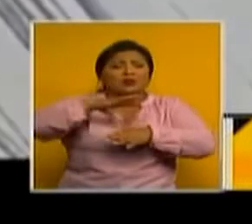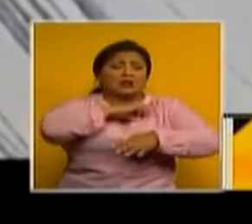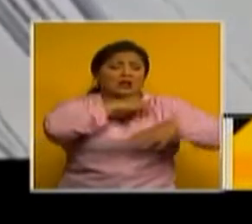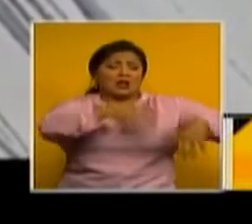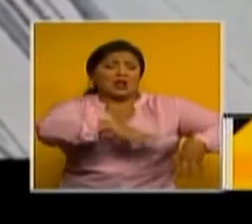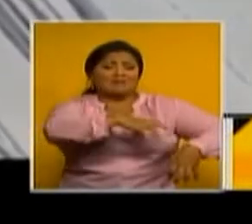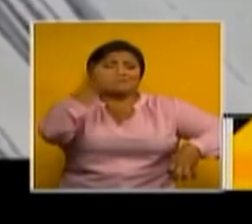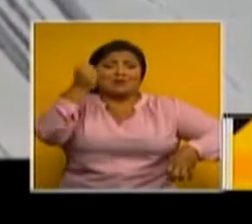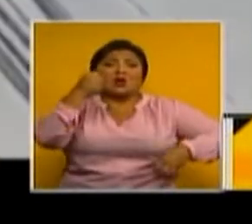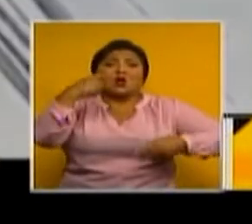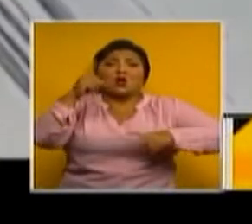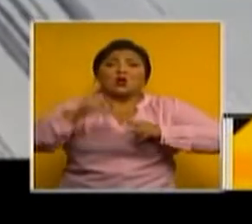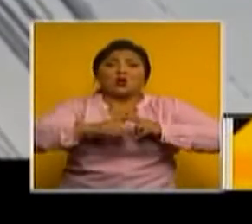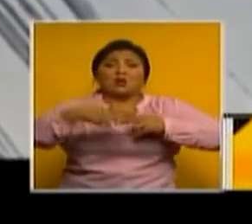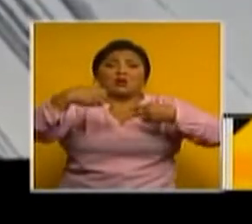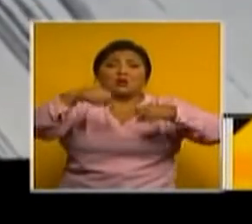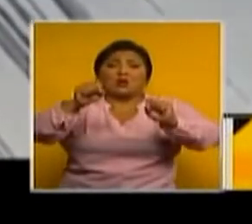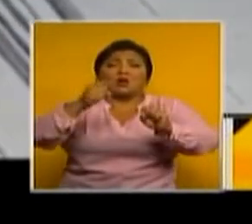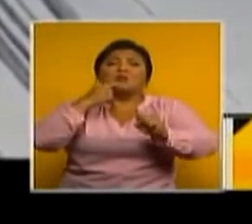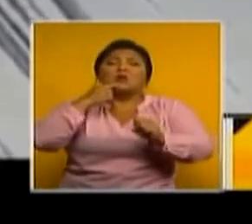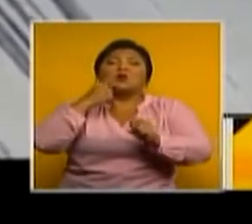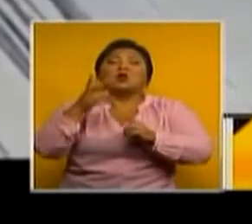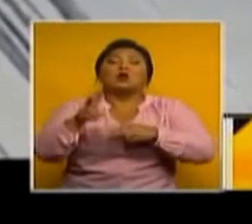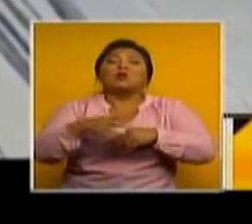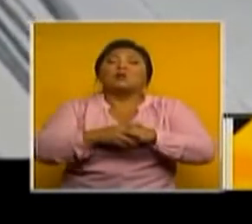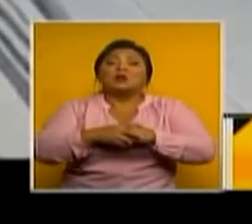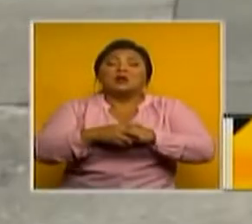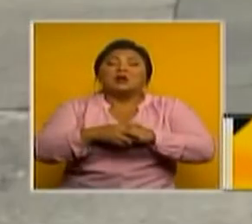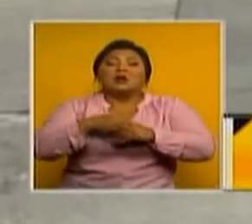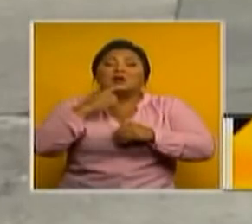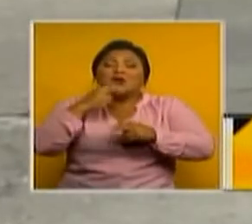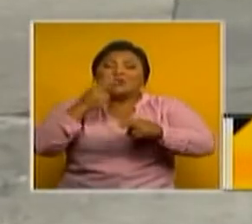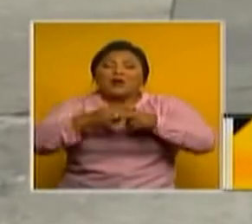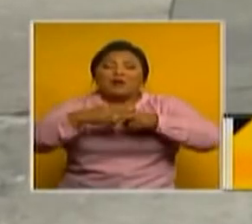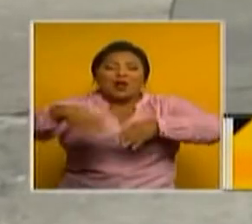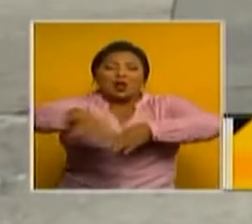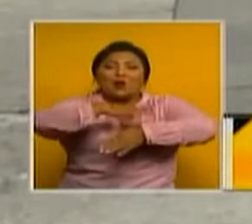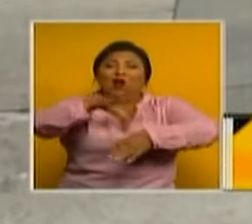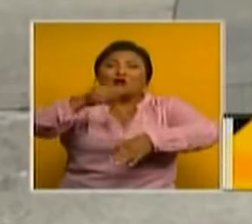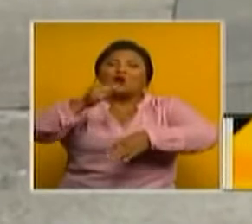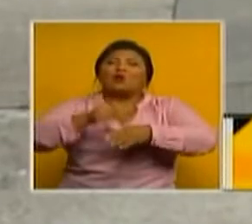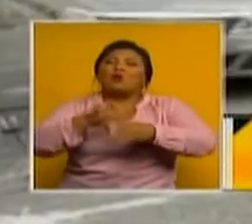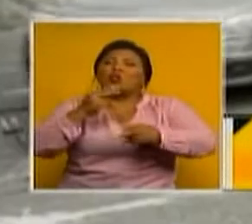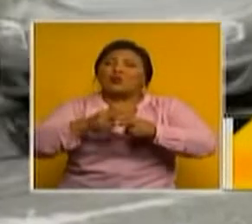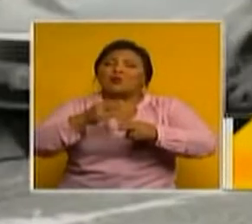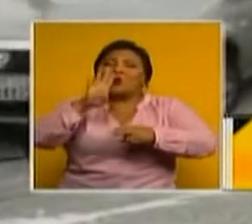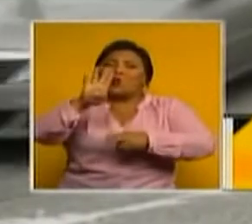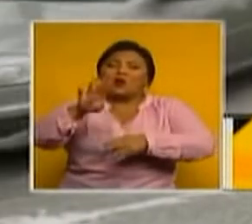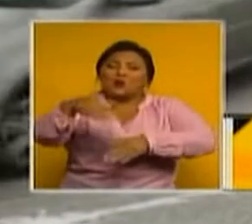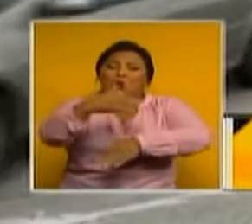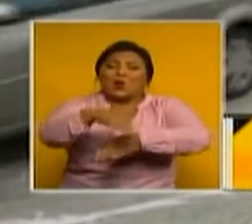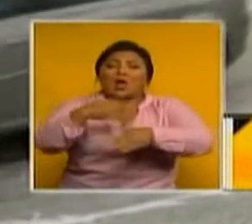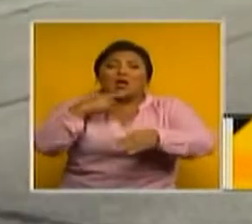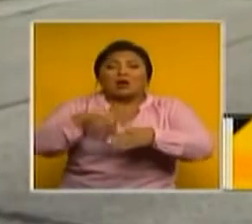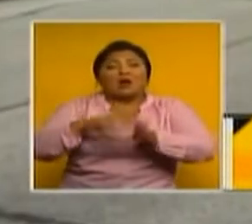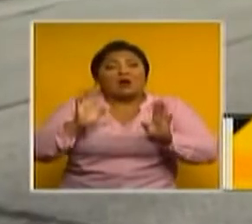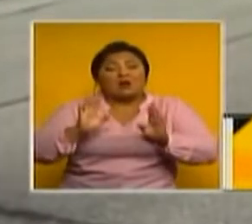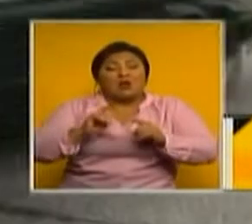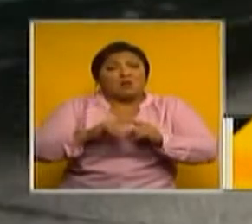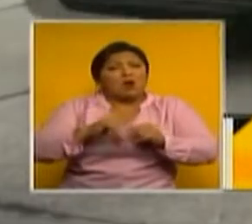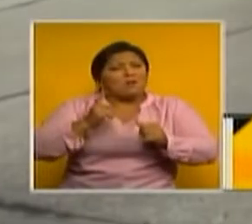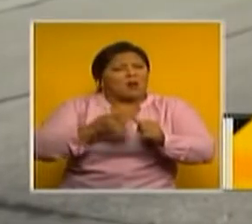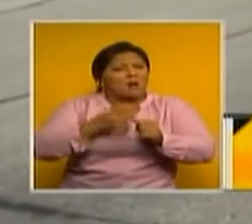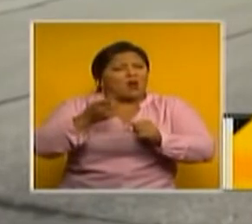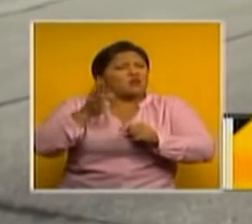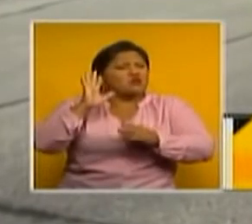huyen en una moto. El sector del robo es conocido en Guayacanes como Las Cuatro Calles o Los Cuatro Carriles y no es novedad que allí se cometan